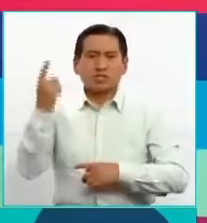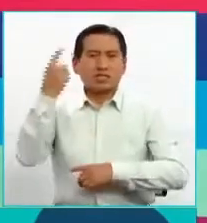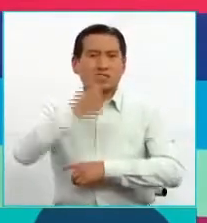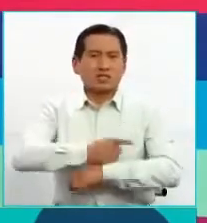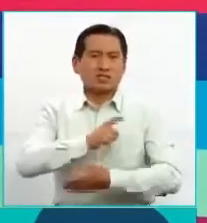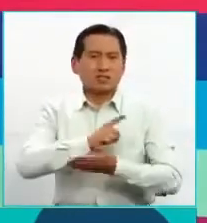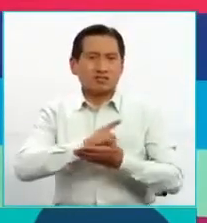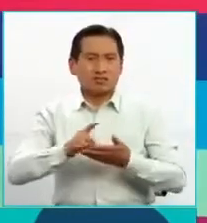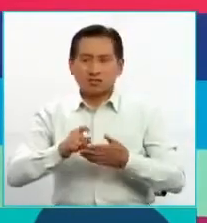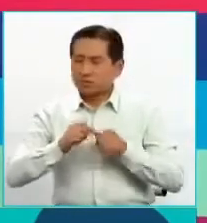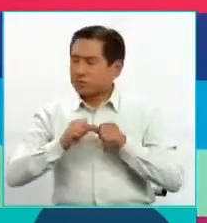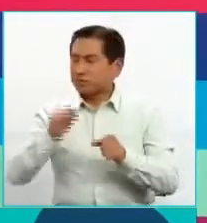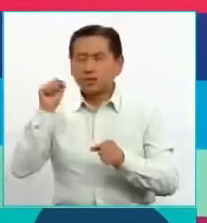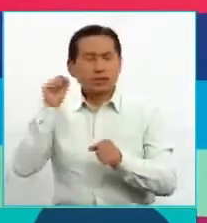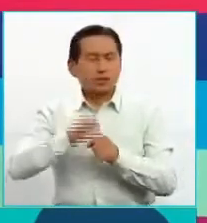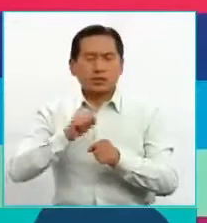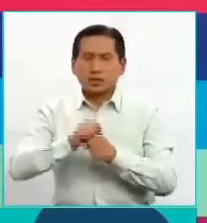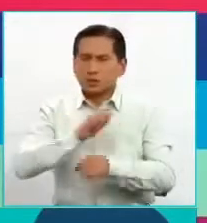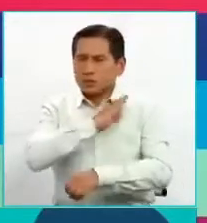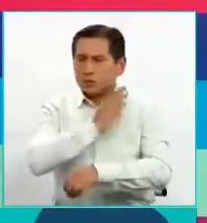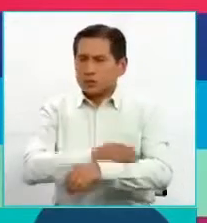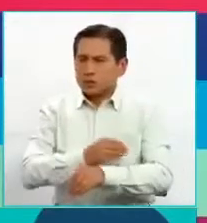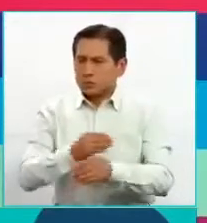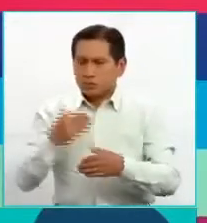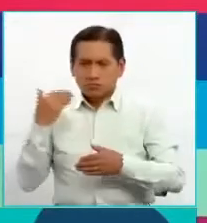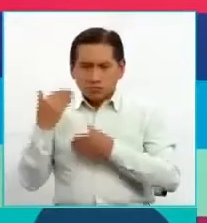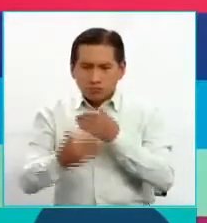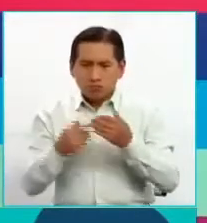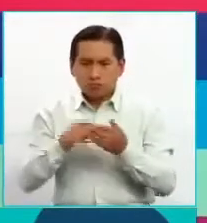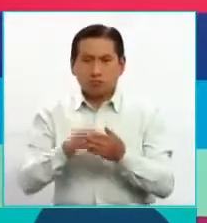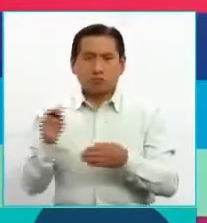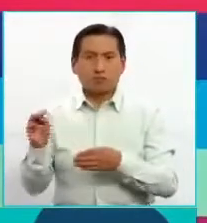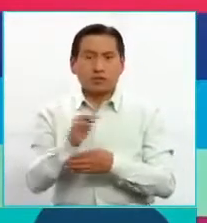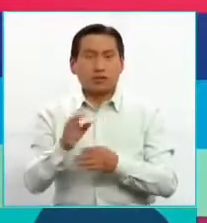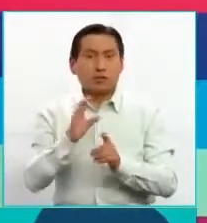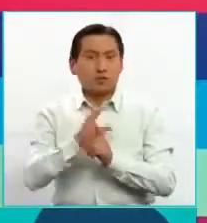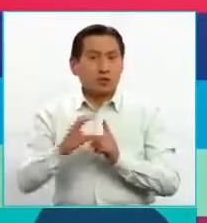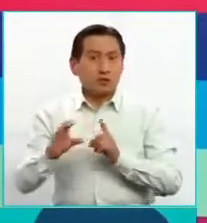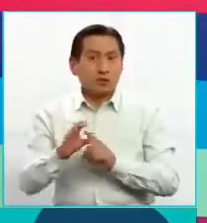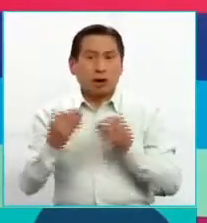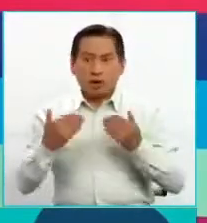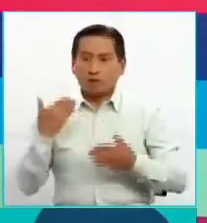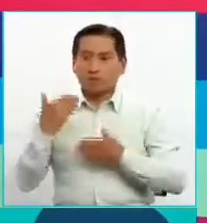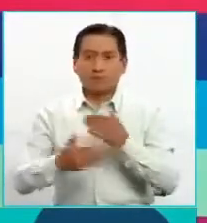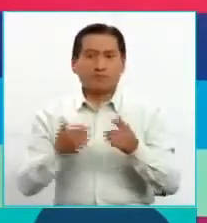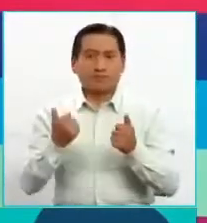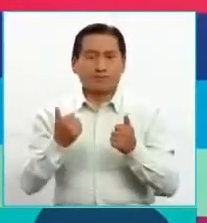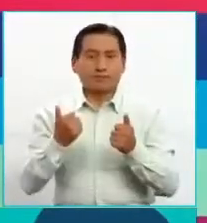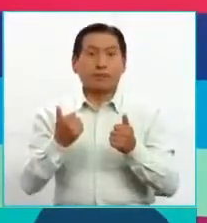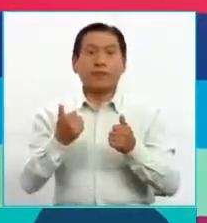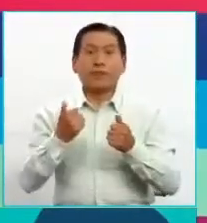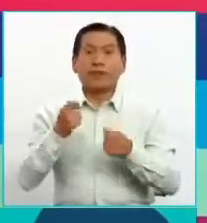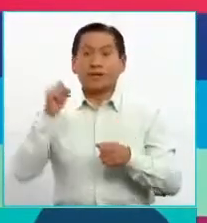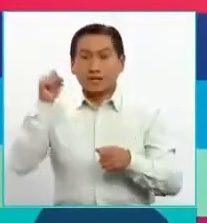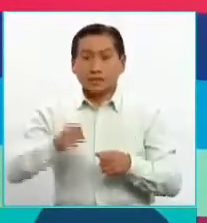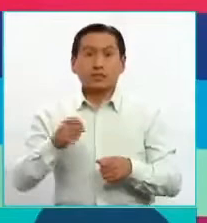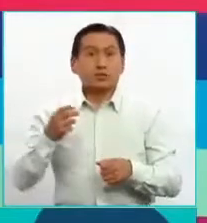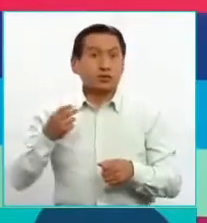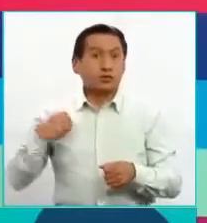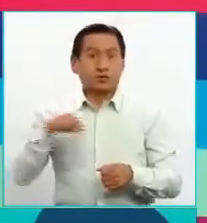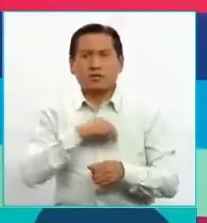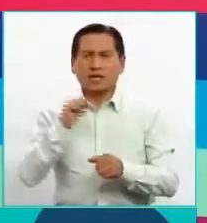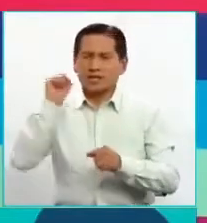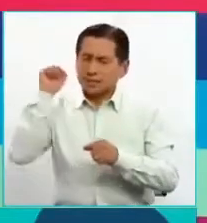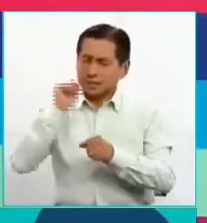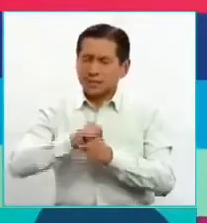que trabajar para empujar y poner en marcha nuestro ministerio de Cultura. Y ya estamos marchando, pero sí también estamos trabajando